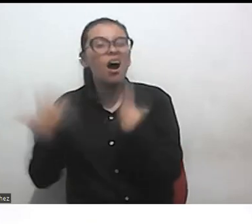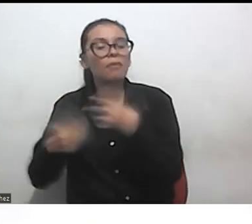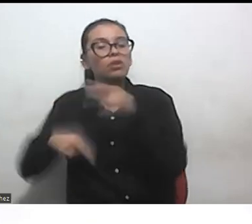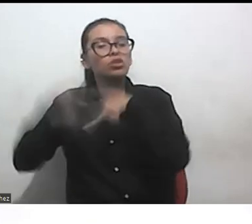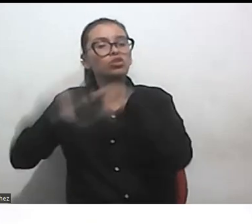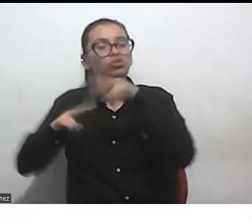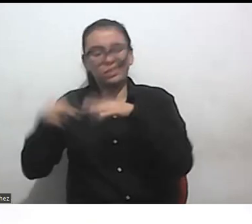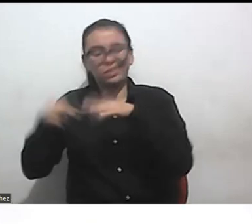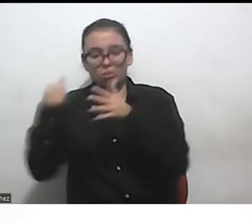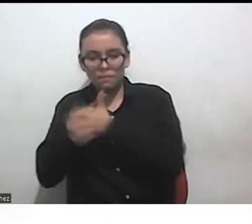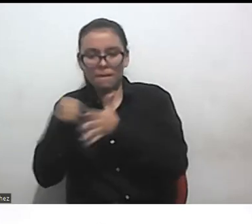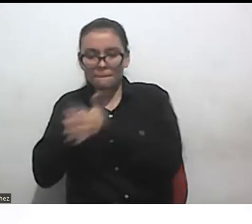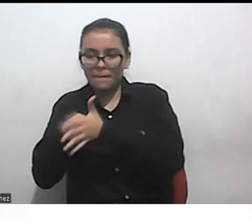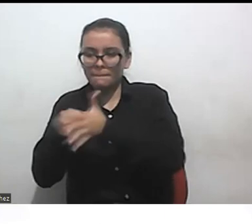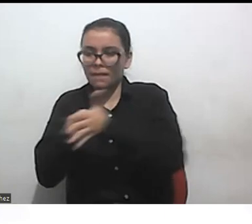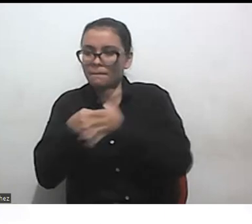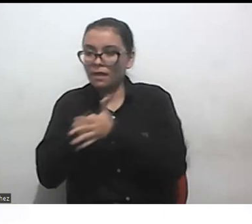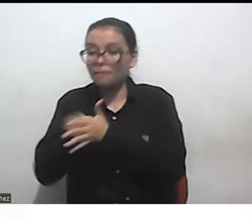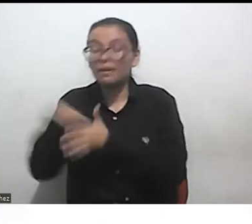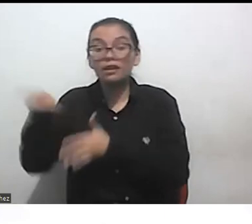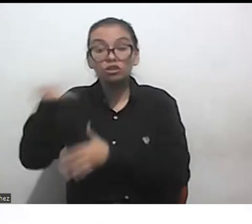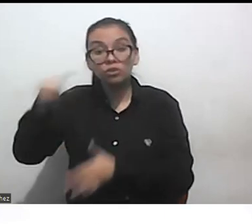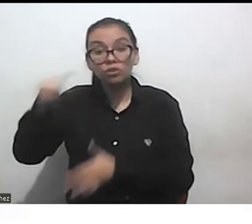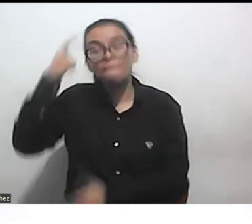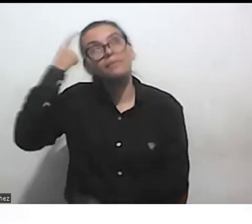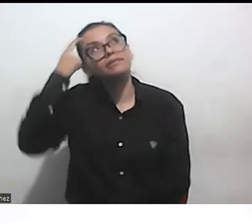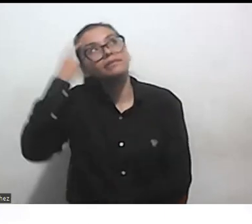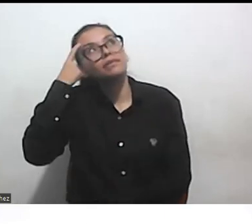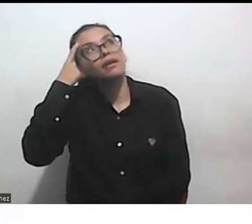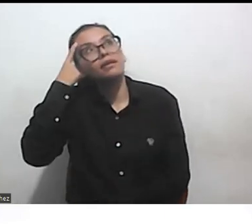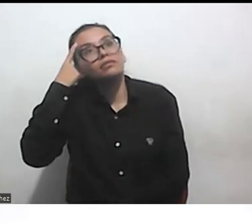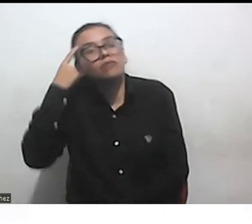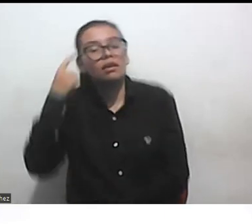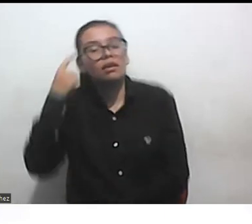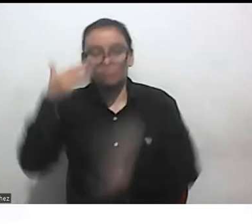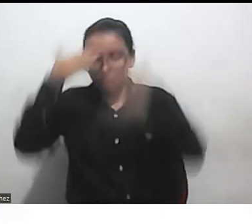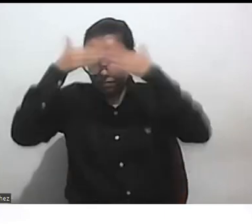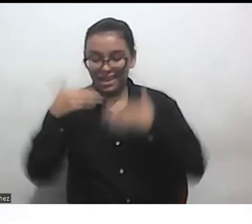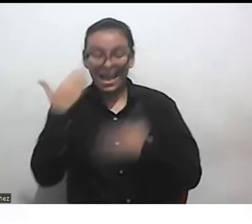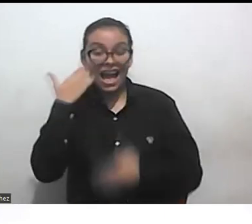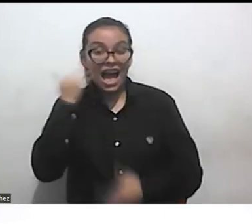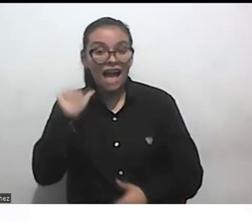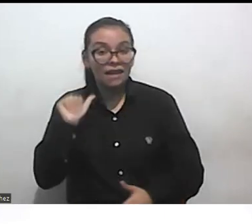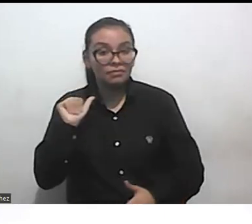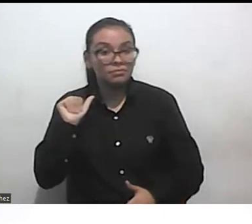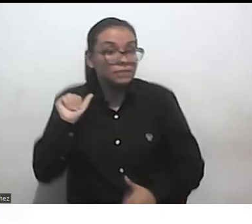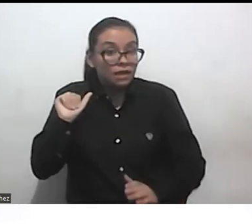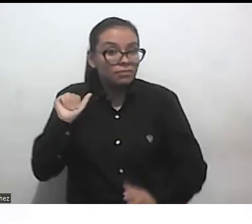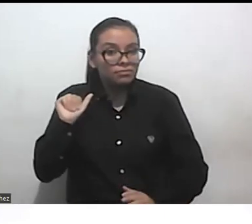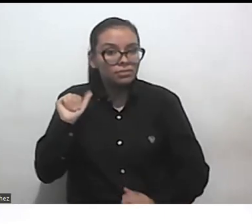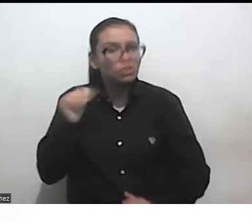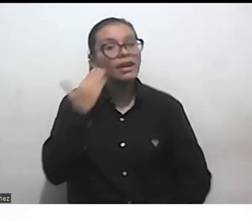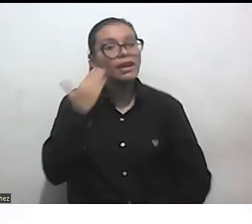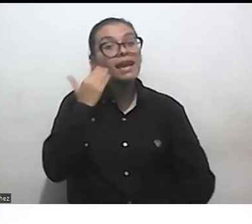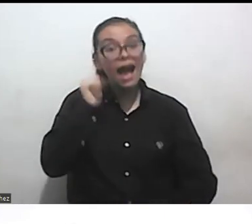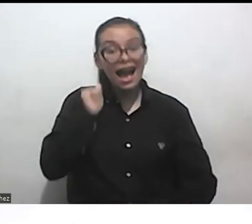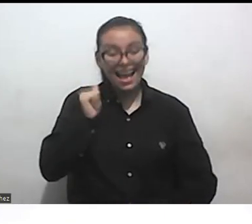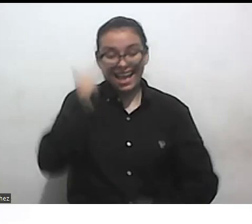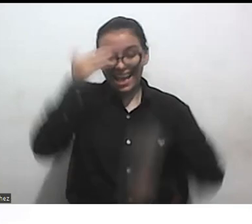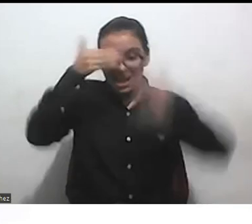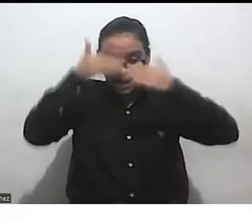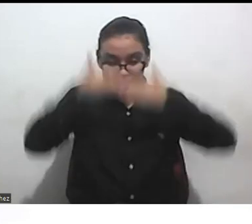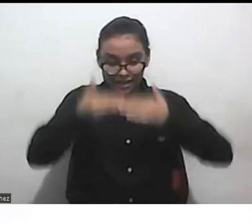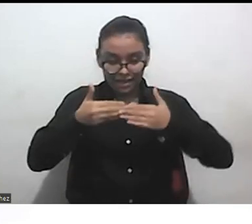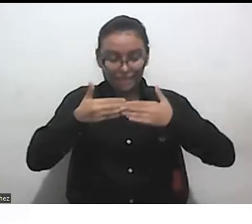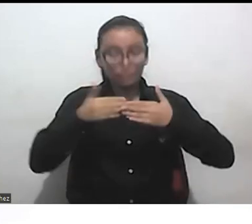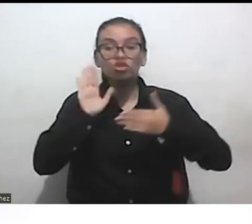a partir de pensarse no solamente como mujeres con discapacidad sino como mujeres con discapacidad en el caso de ellas